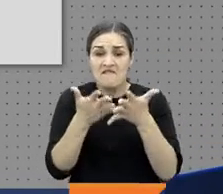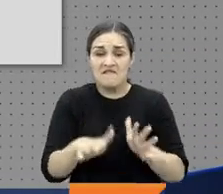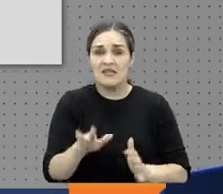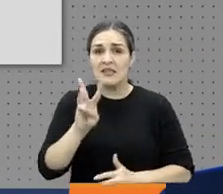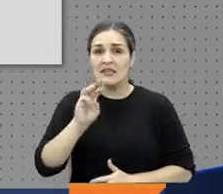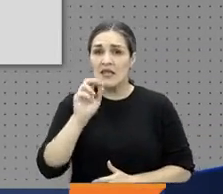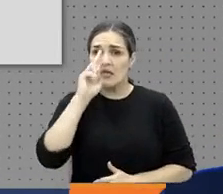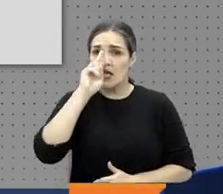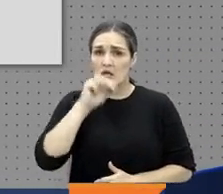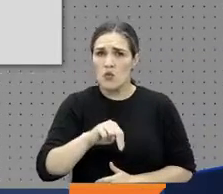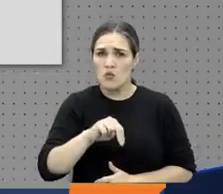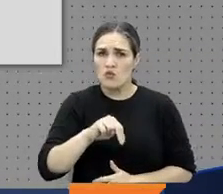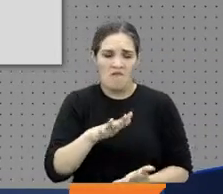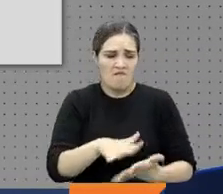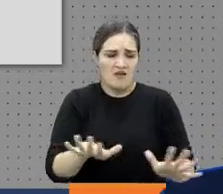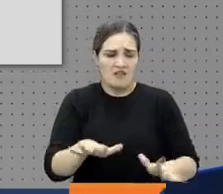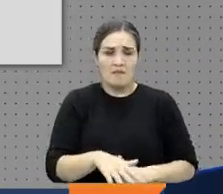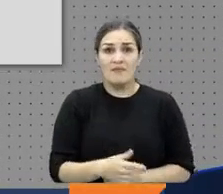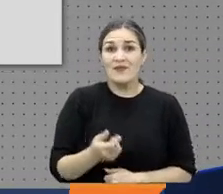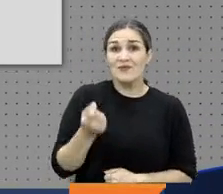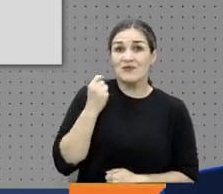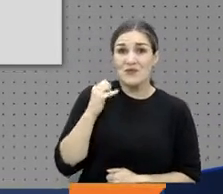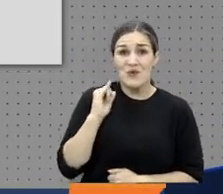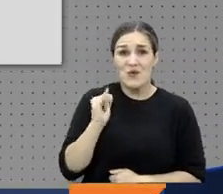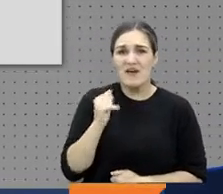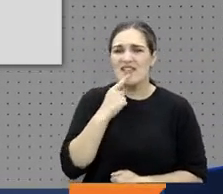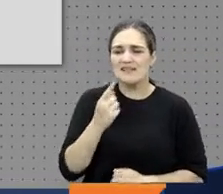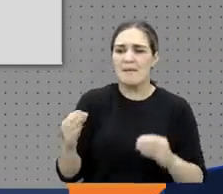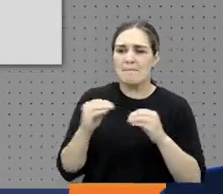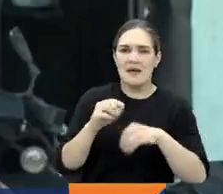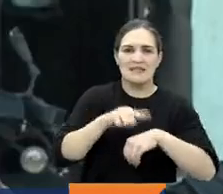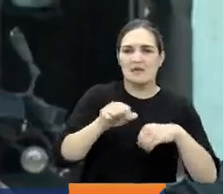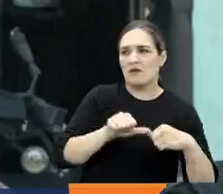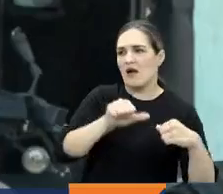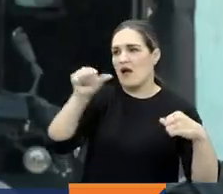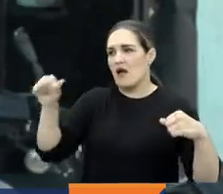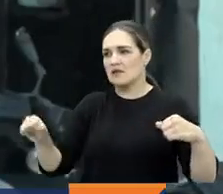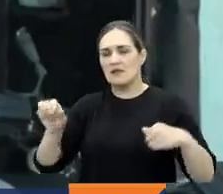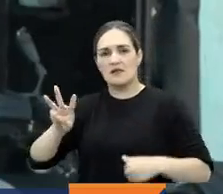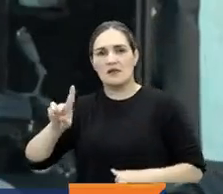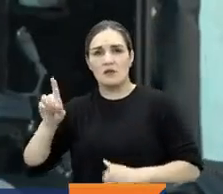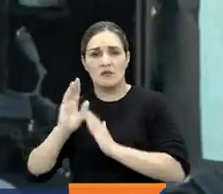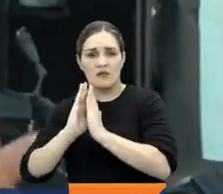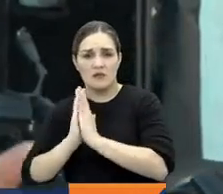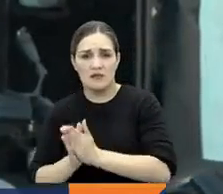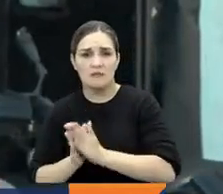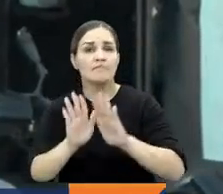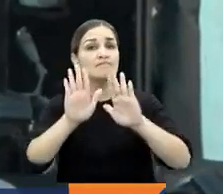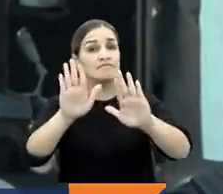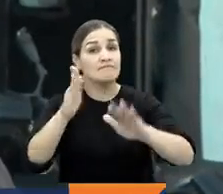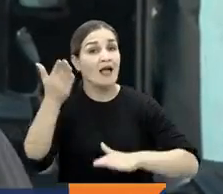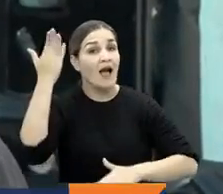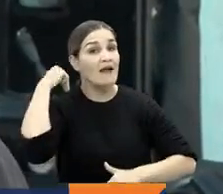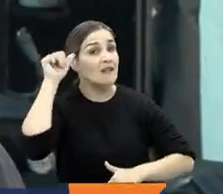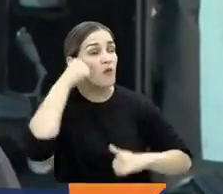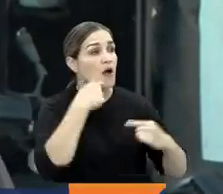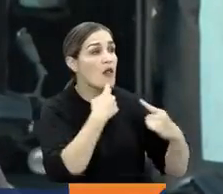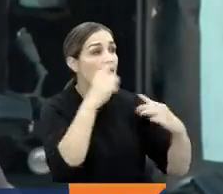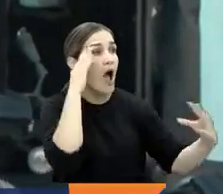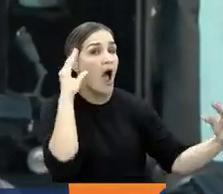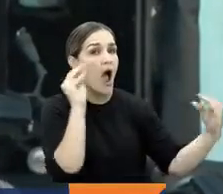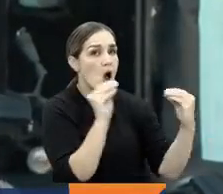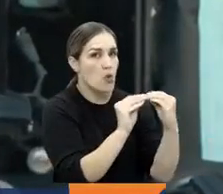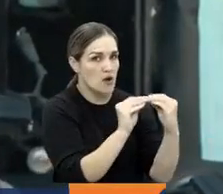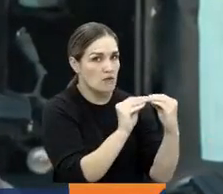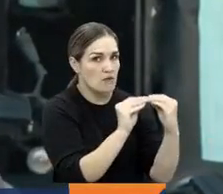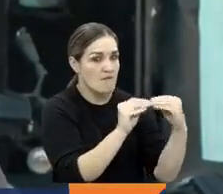el pasado jueves decidieron prorrogarla hasta el 31 de diciembre. Nosotros llegamos a una negociación hace unos meses en la cual